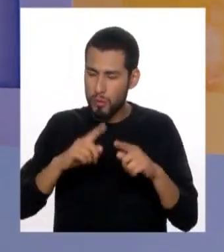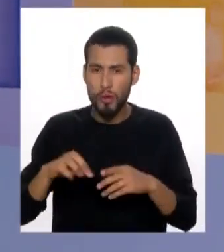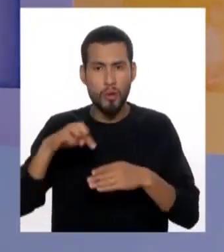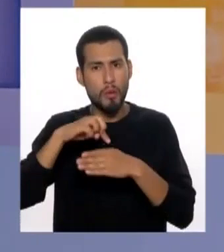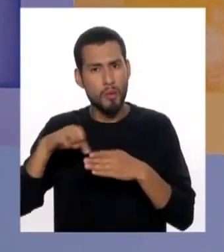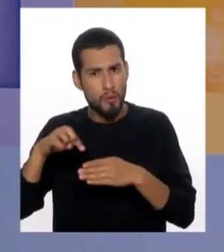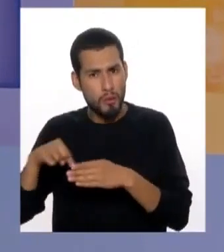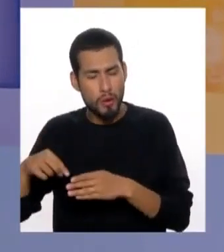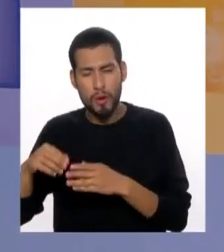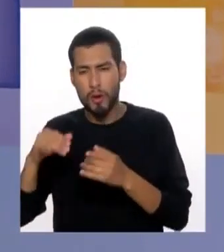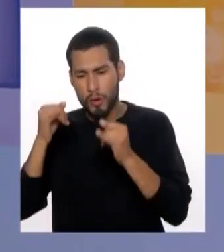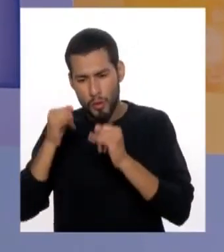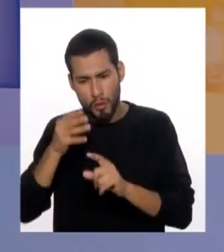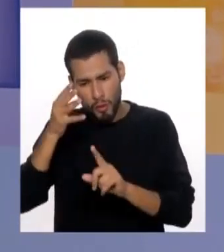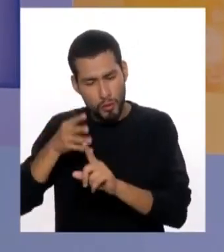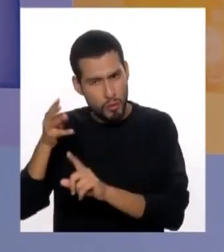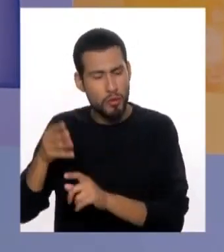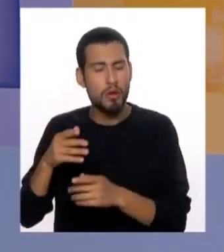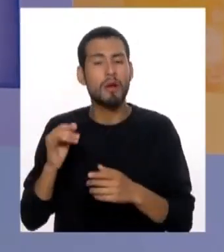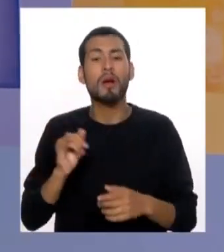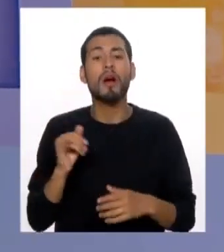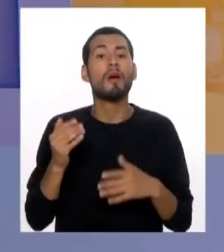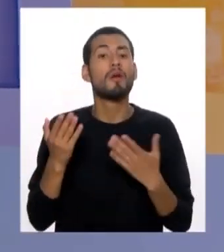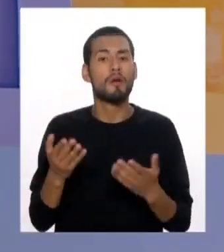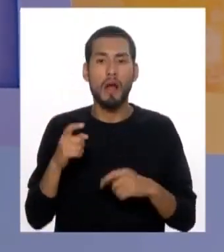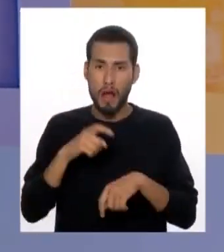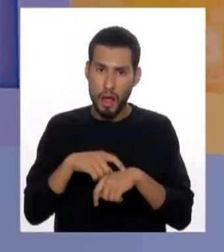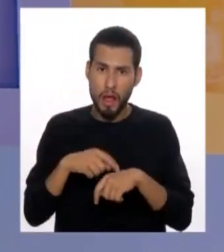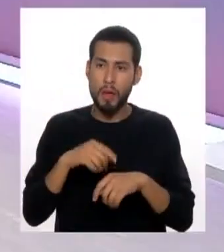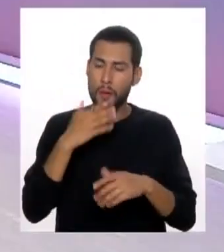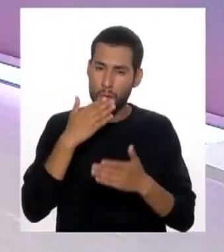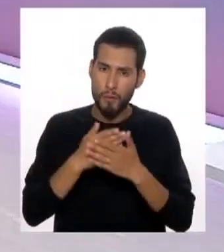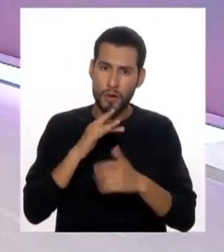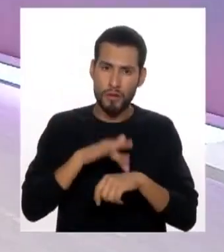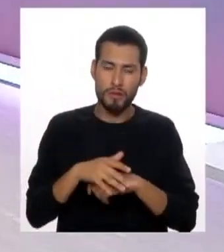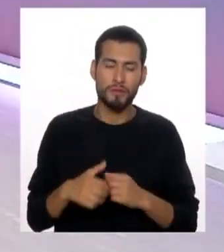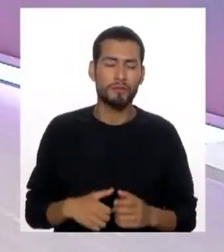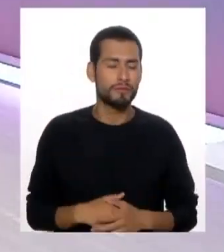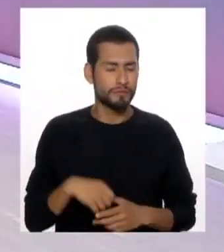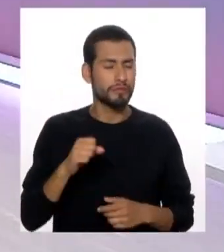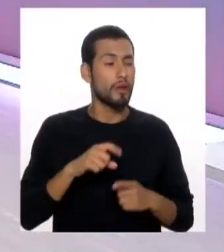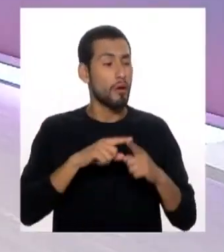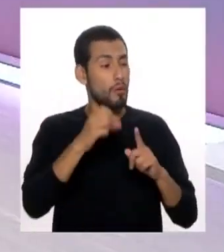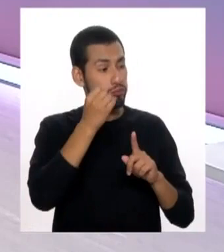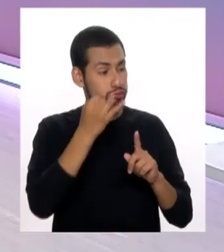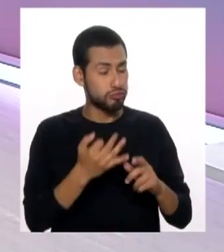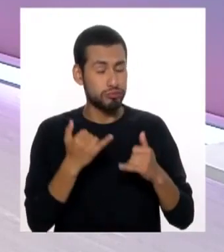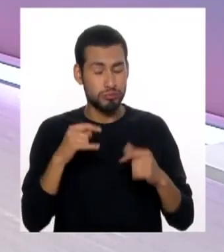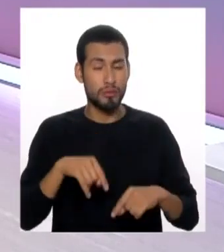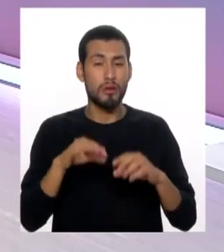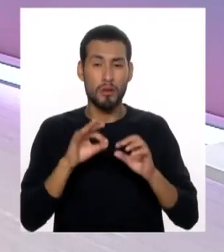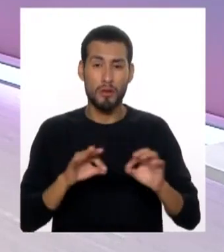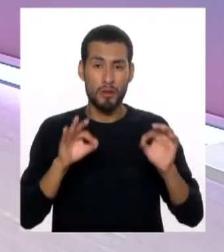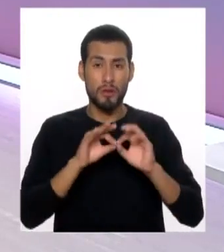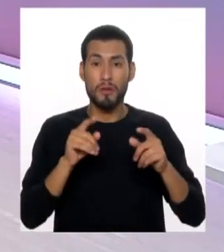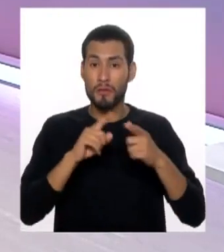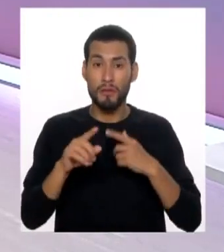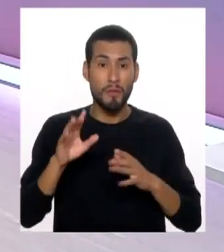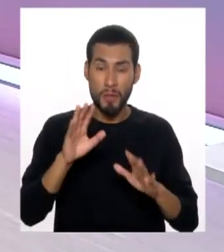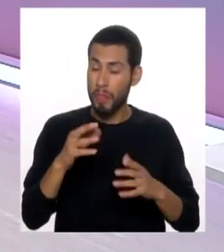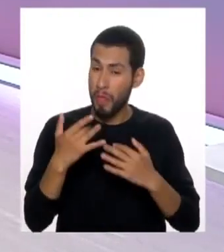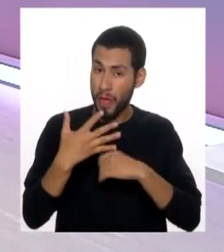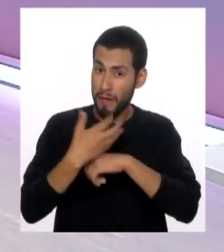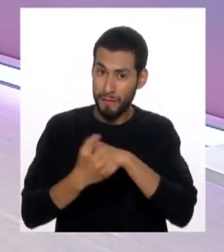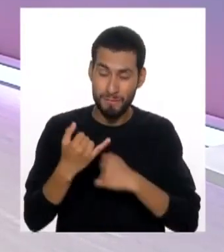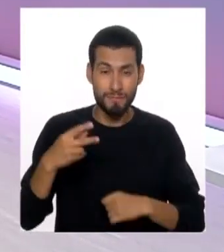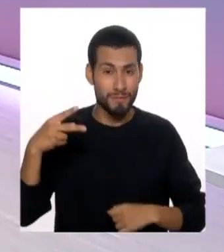manera individualizada y sobre todo si la tratamos a tiempo. Así es. Lo multifactorial aquí es tremendamente importante. Pero no, no esperemos